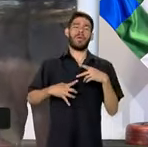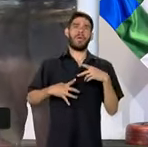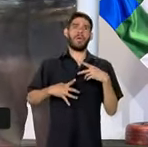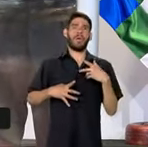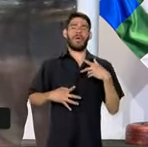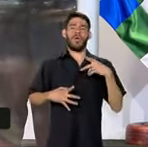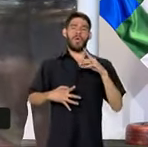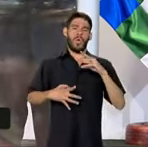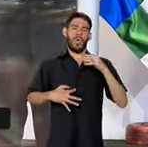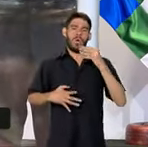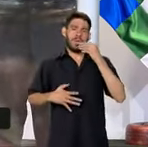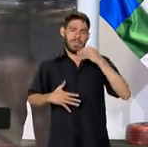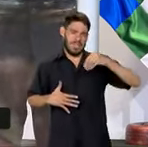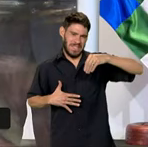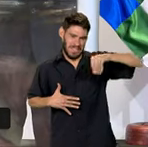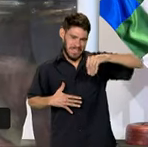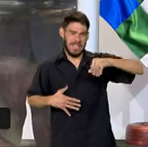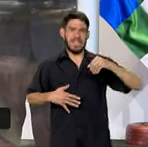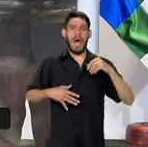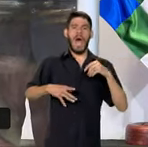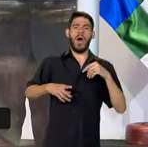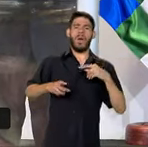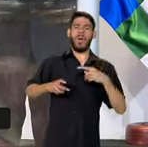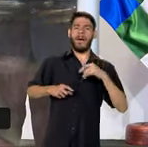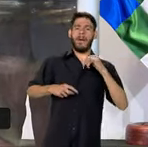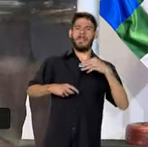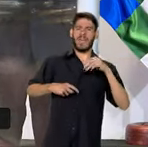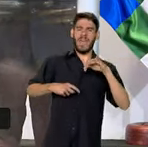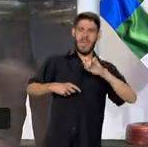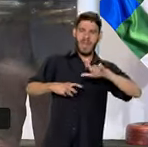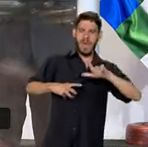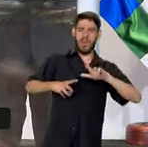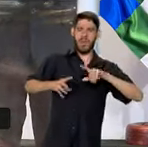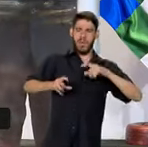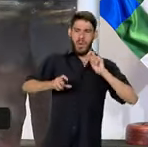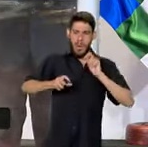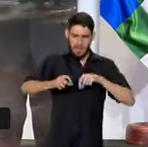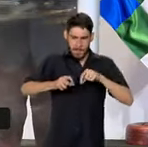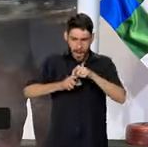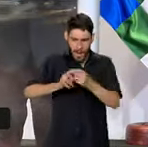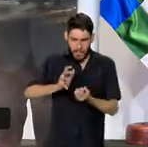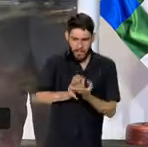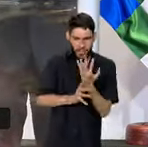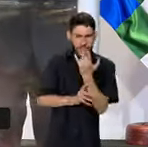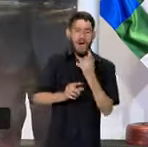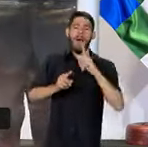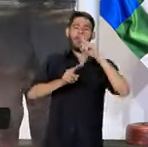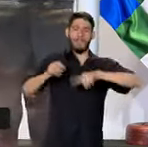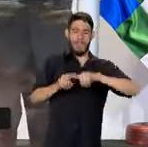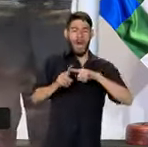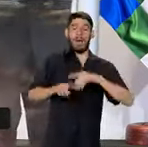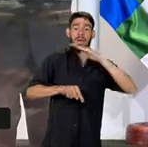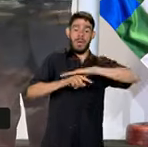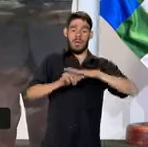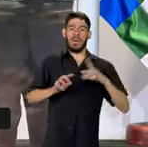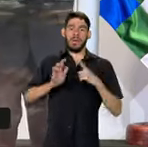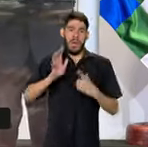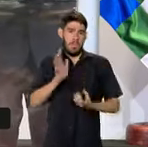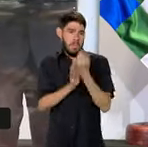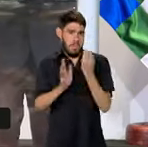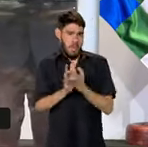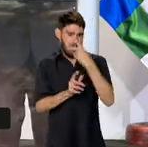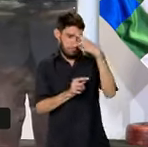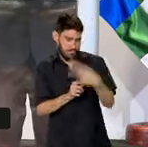sals, nuestros minerales, nuestros fertilizantes, nuestras materias primas que tenemos aquí. También tenemos nuestra producción